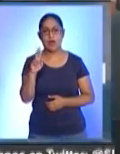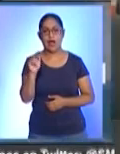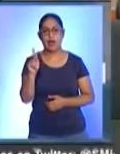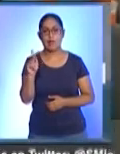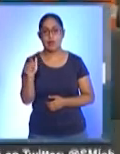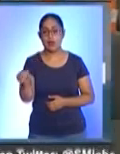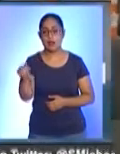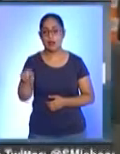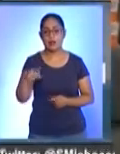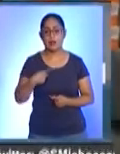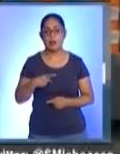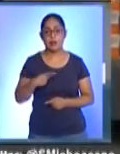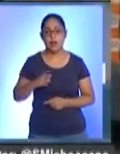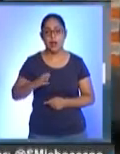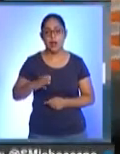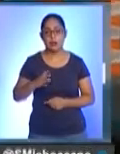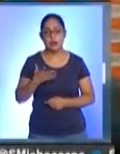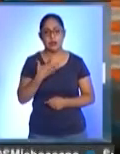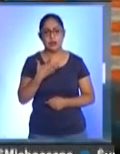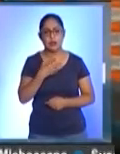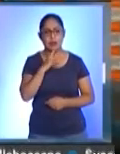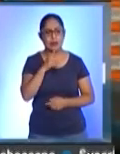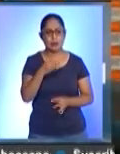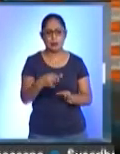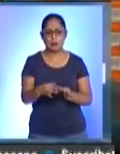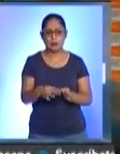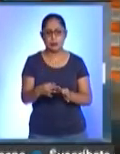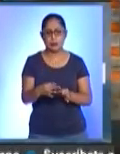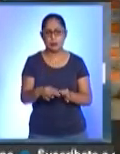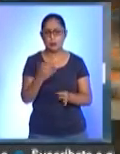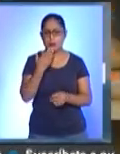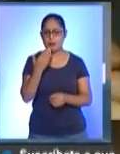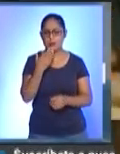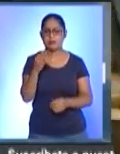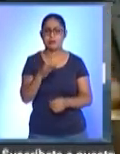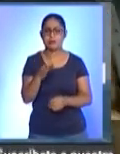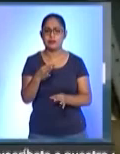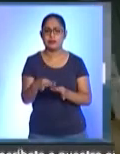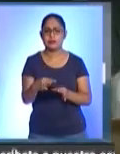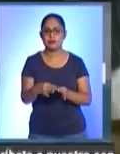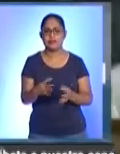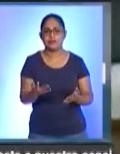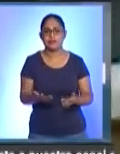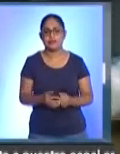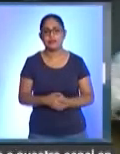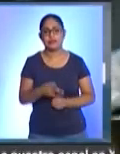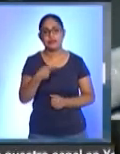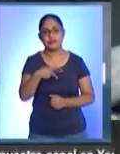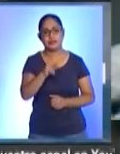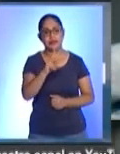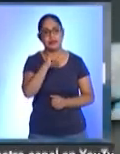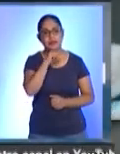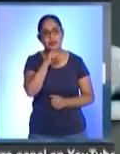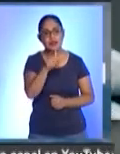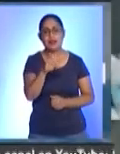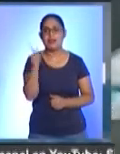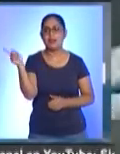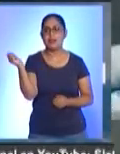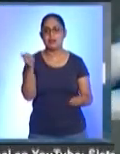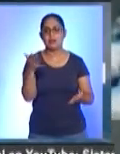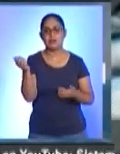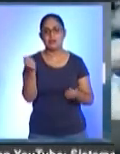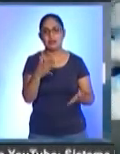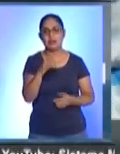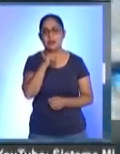con cáncer tuvieran oportunamente sus quimioterapias. Pero sin embargo, bueno, ni a través de este servicio ni de los proveedores se